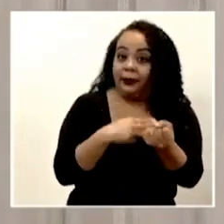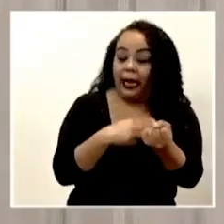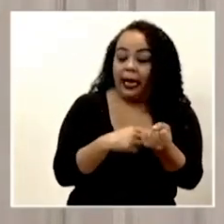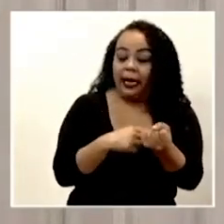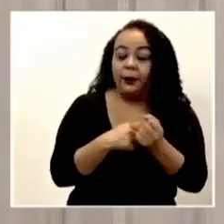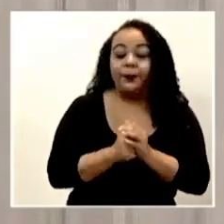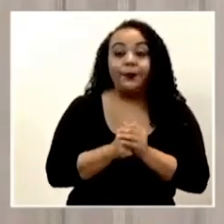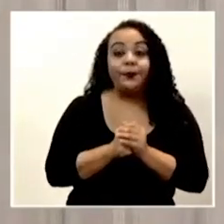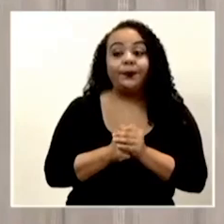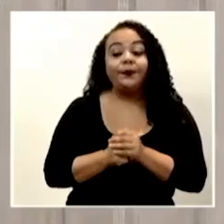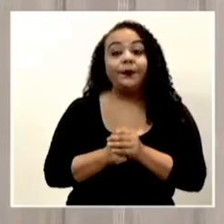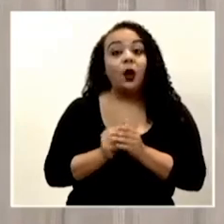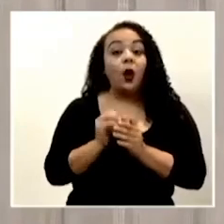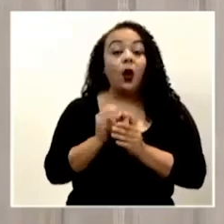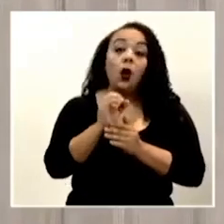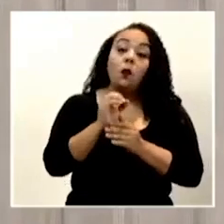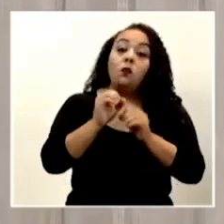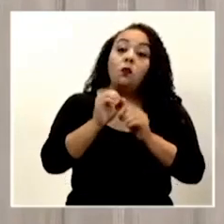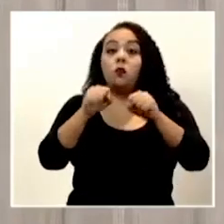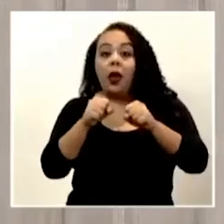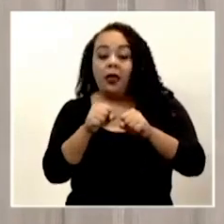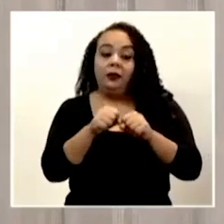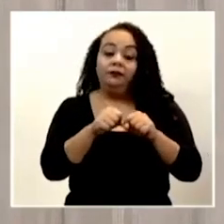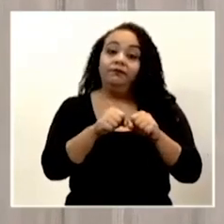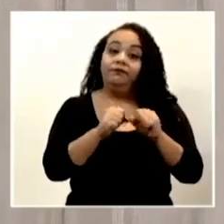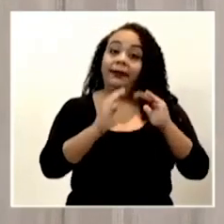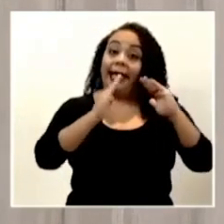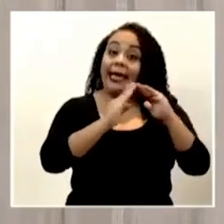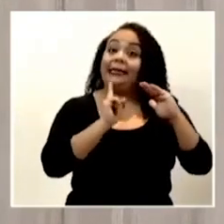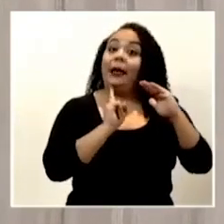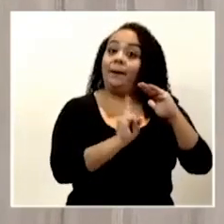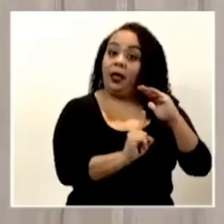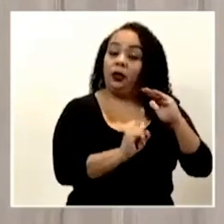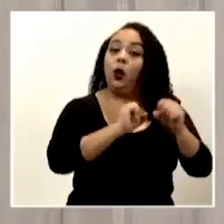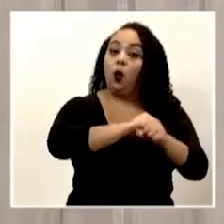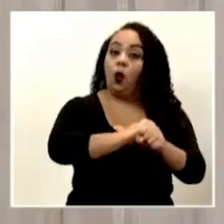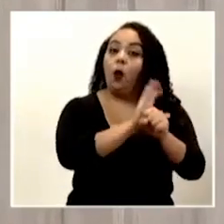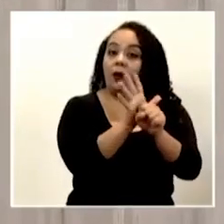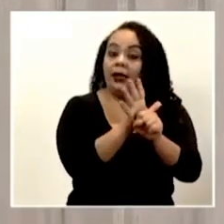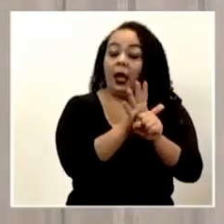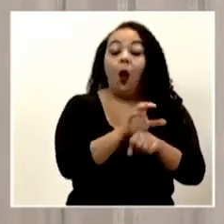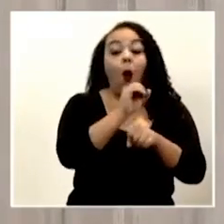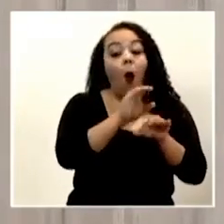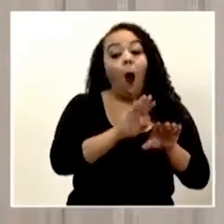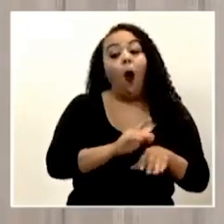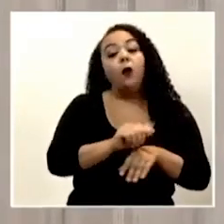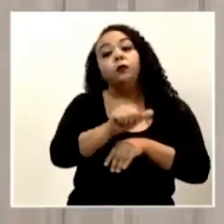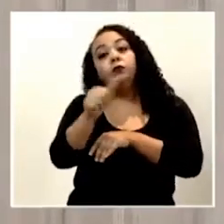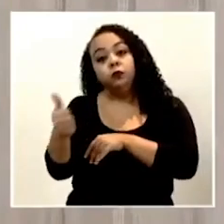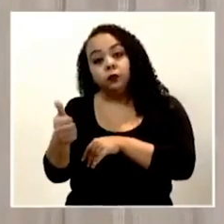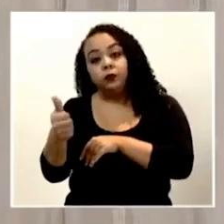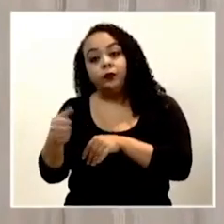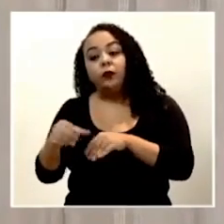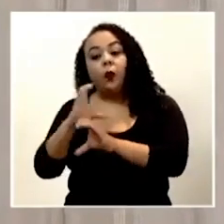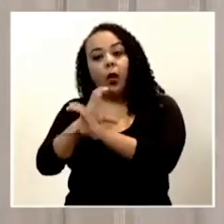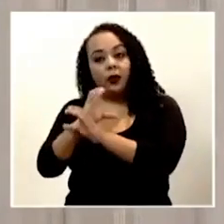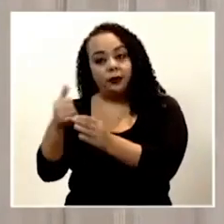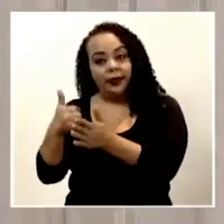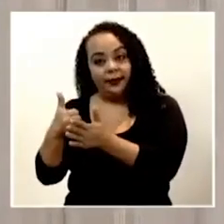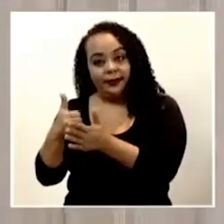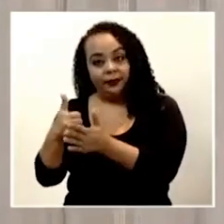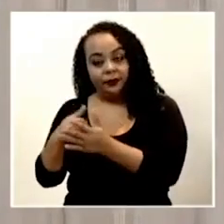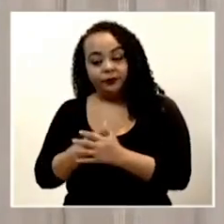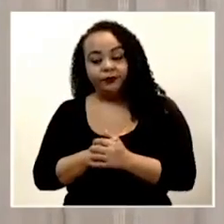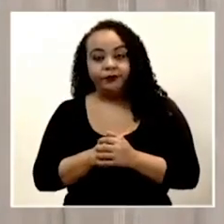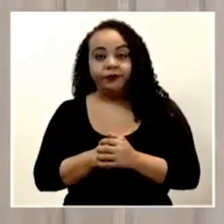va a estar o en una unidad de aislamiento COVID-19 o en una unidad de cuidados intensivos.